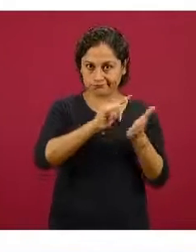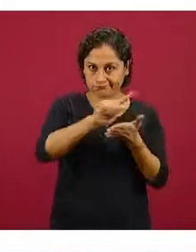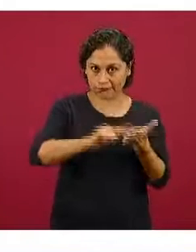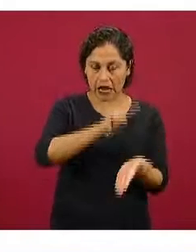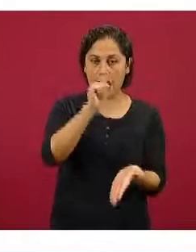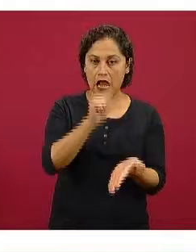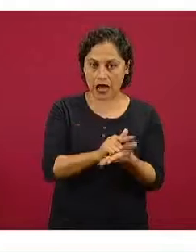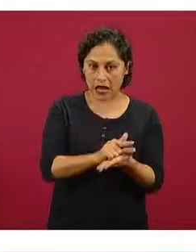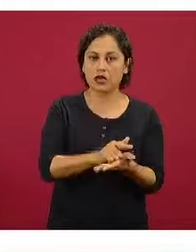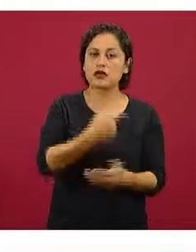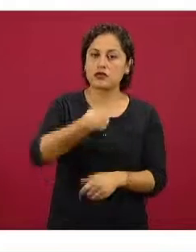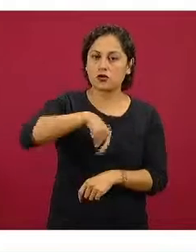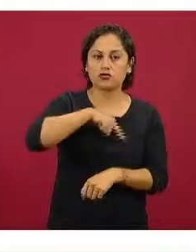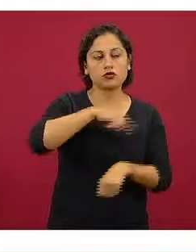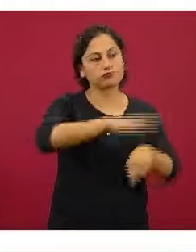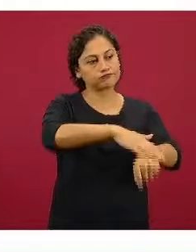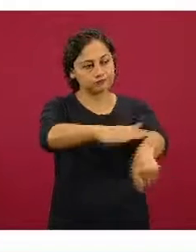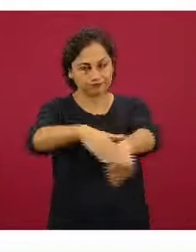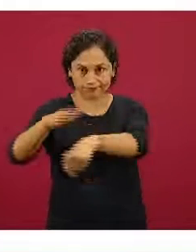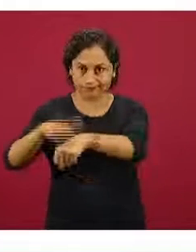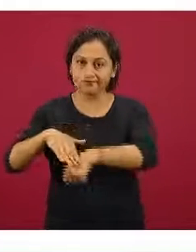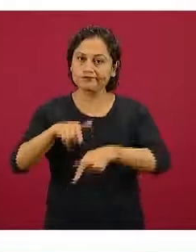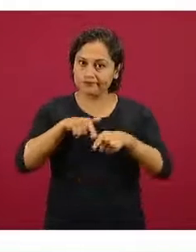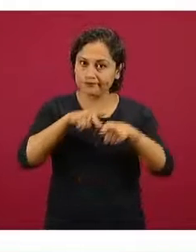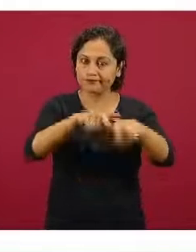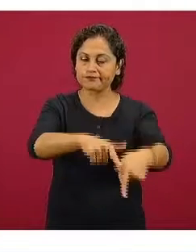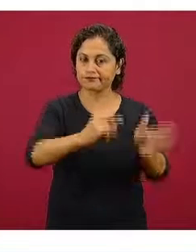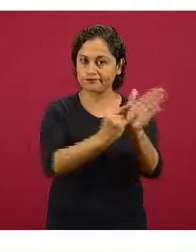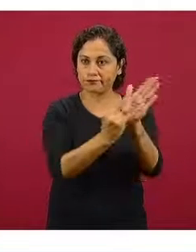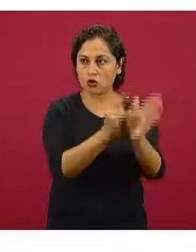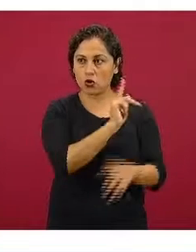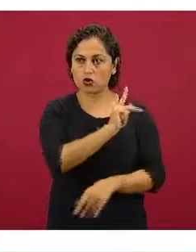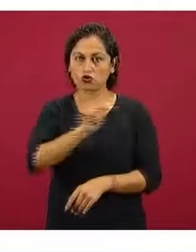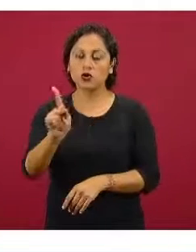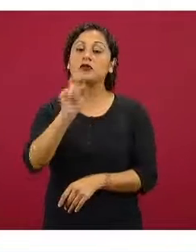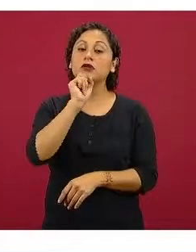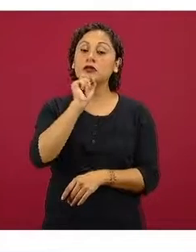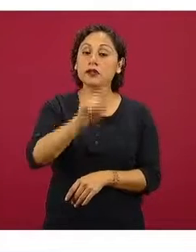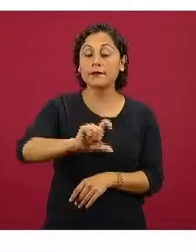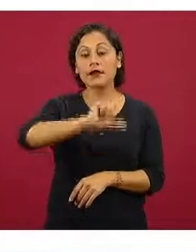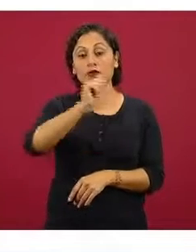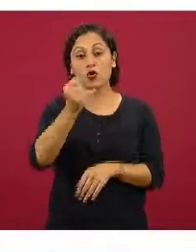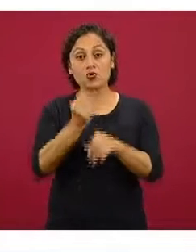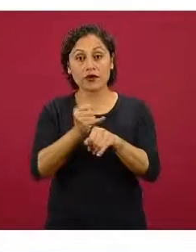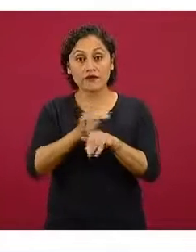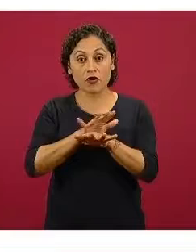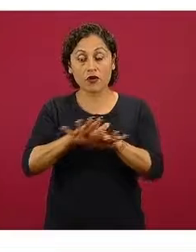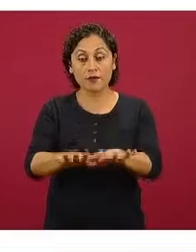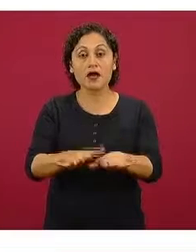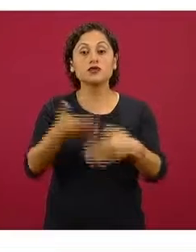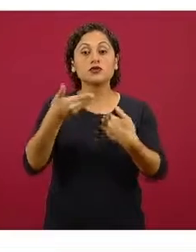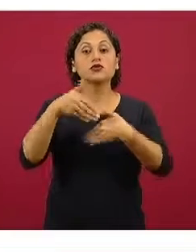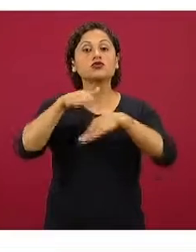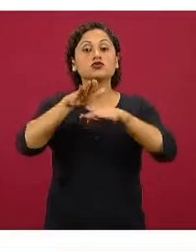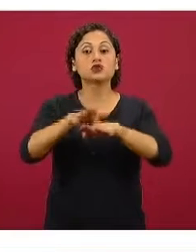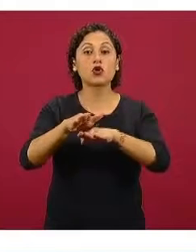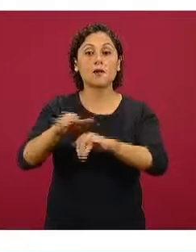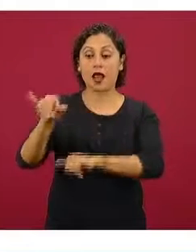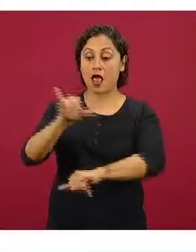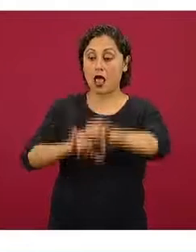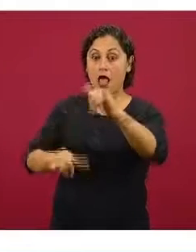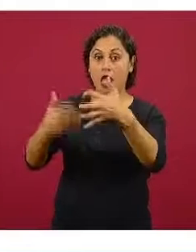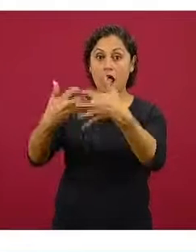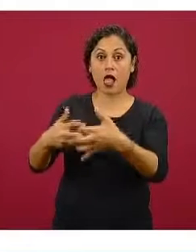acompañar su instalación tenemos también otros mensajes claros como reducción del consumo de alimentos industrializados